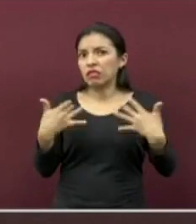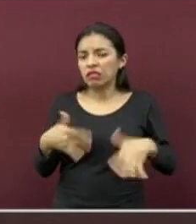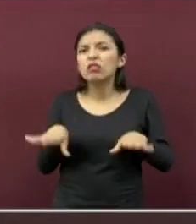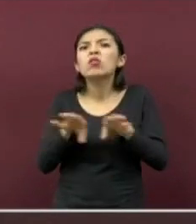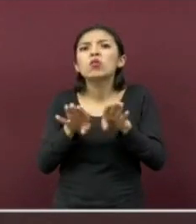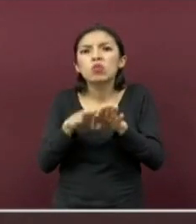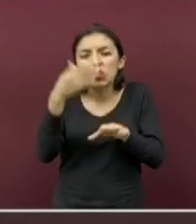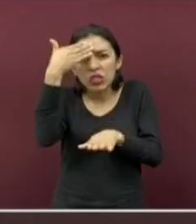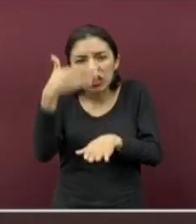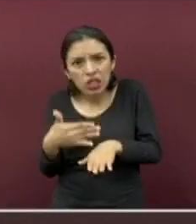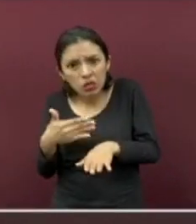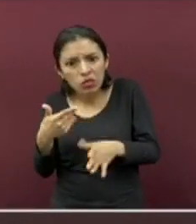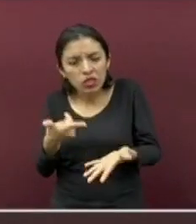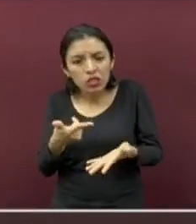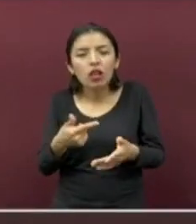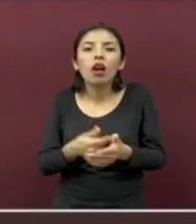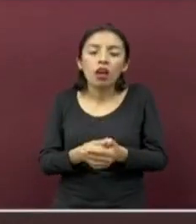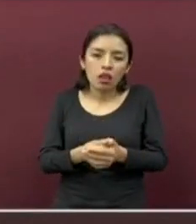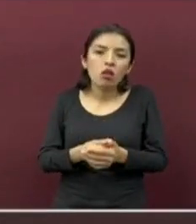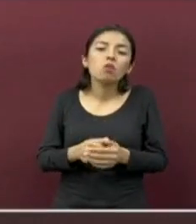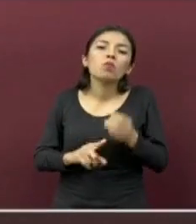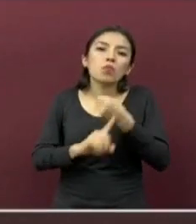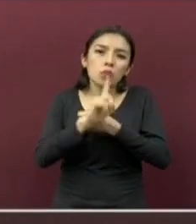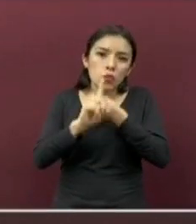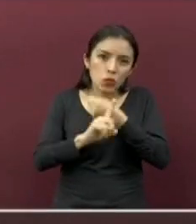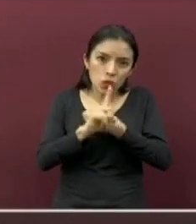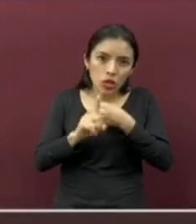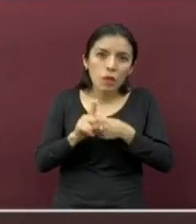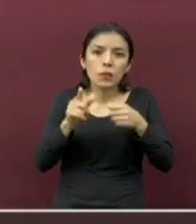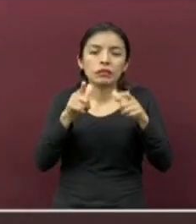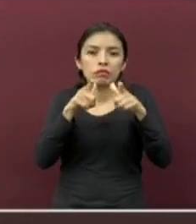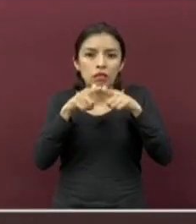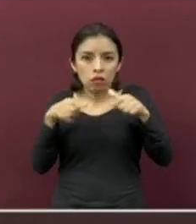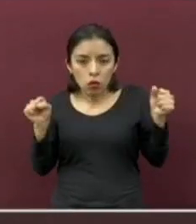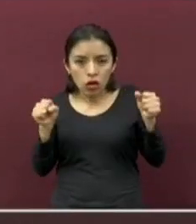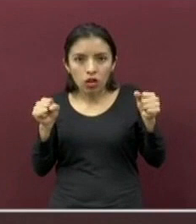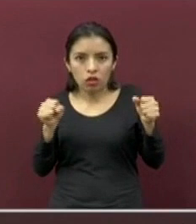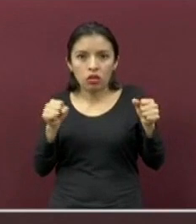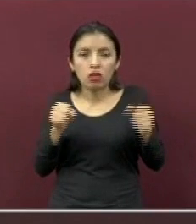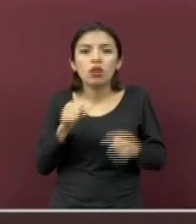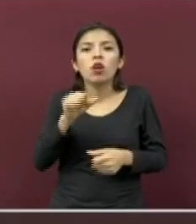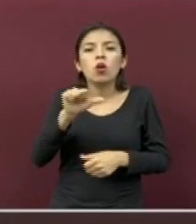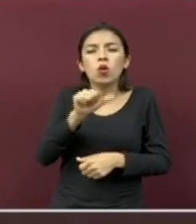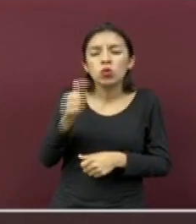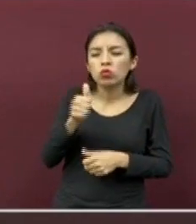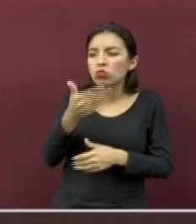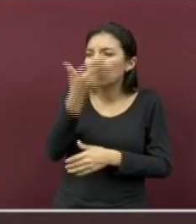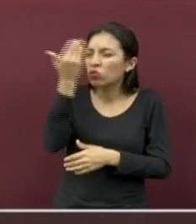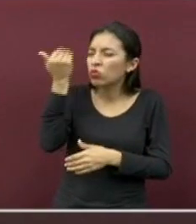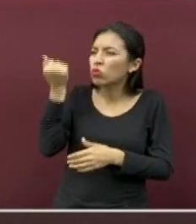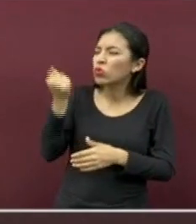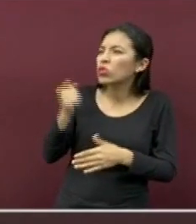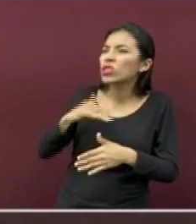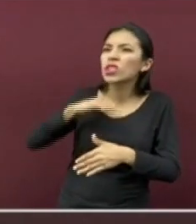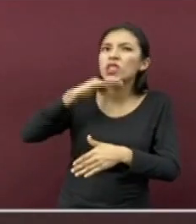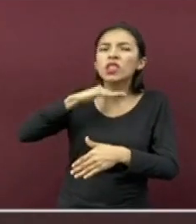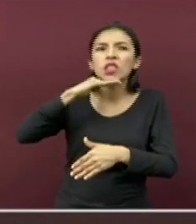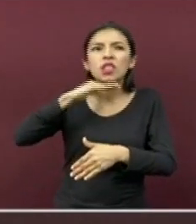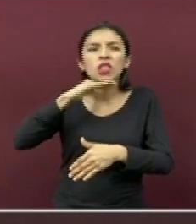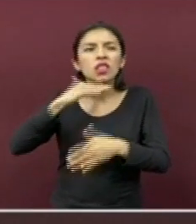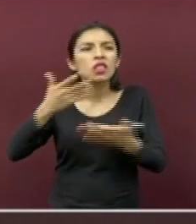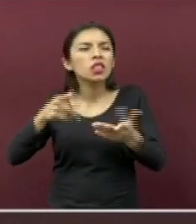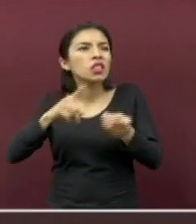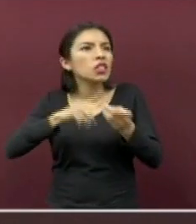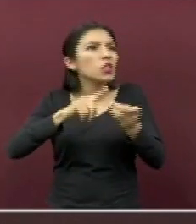dificultades en el lenguaje, pérdida del sentido de la orientación y dificultades